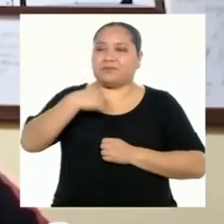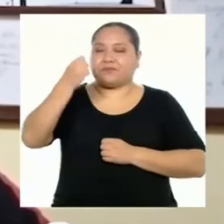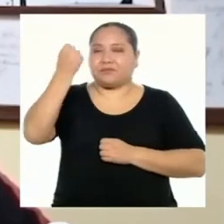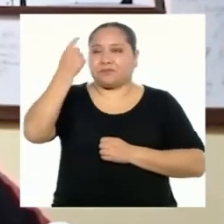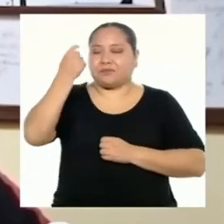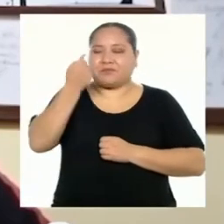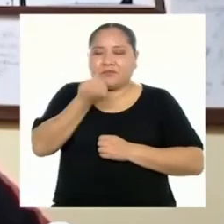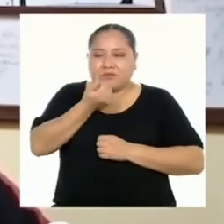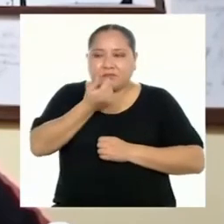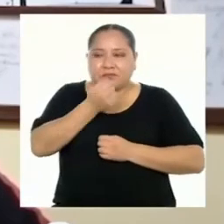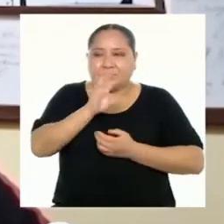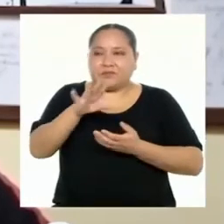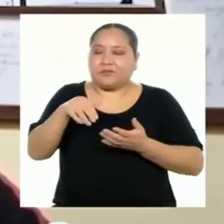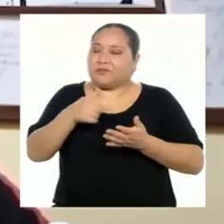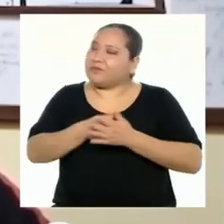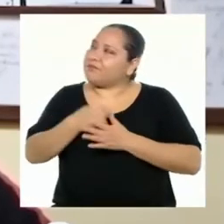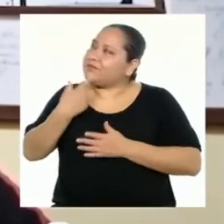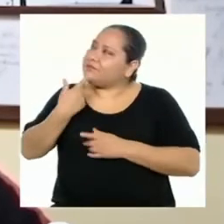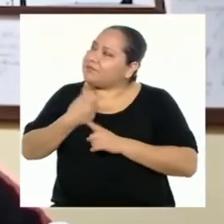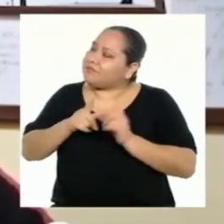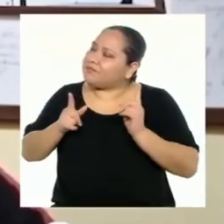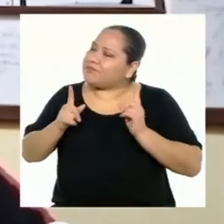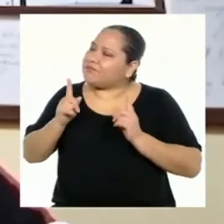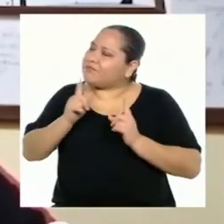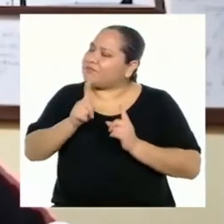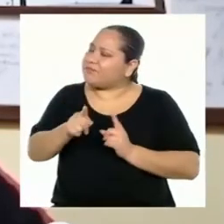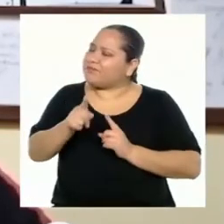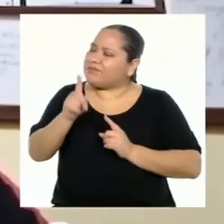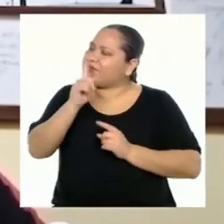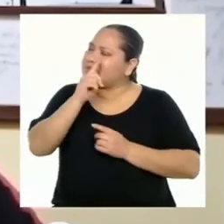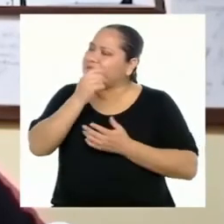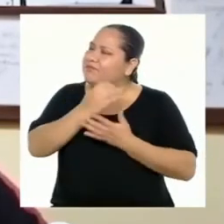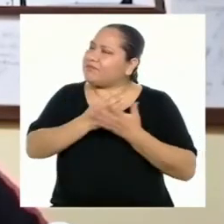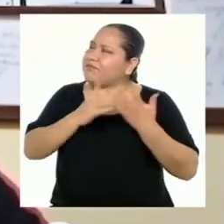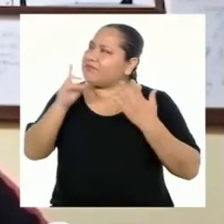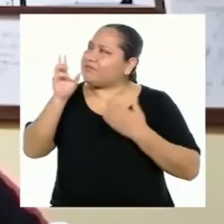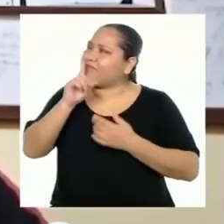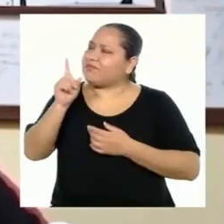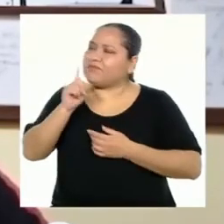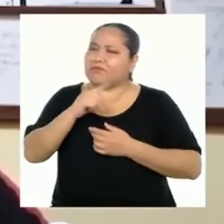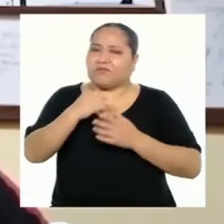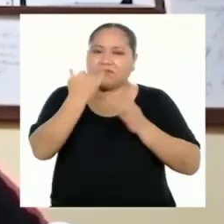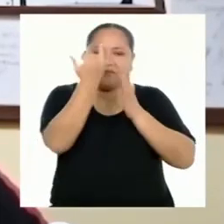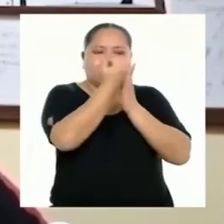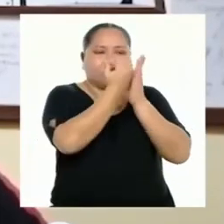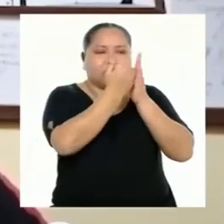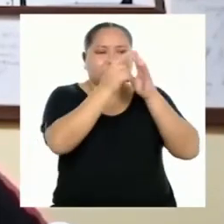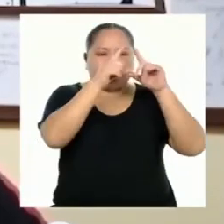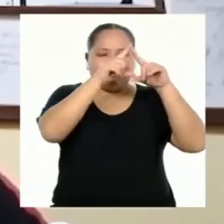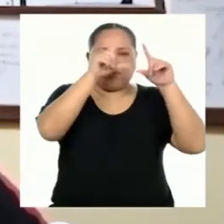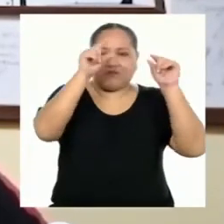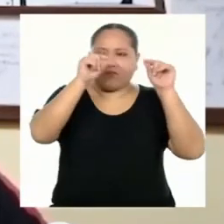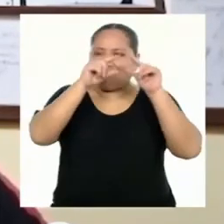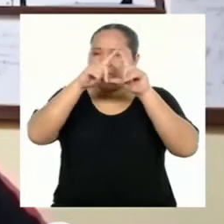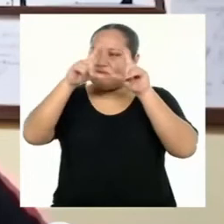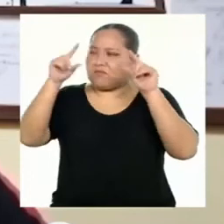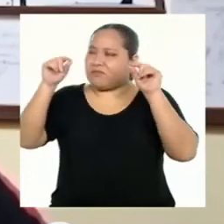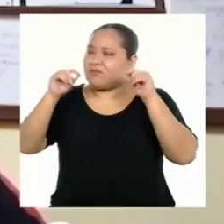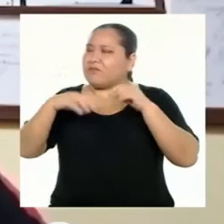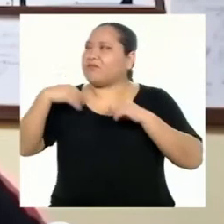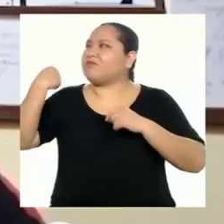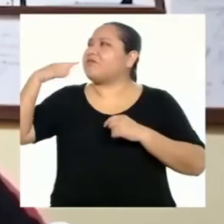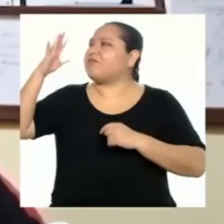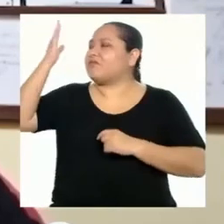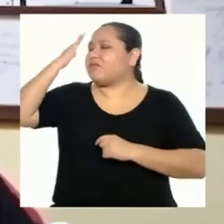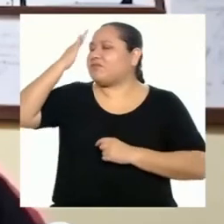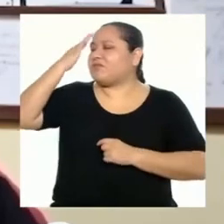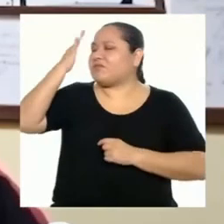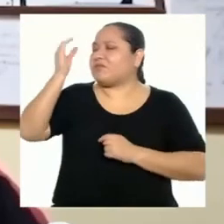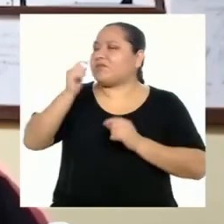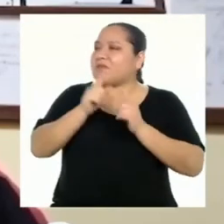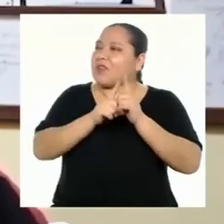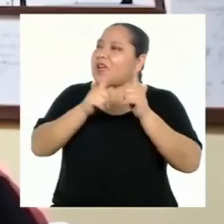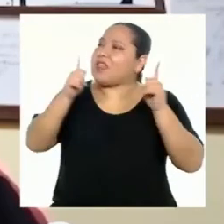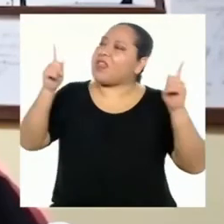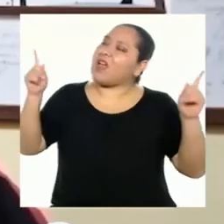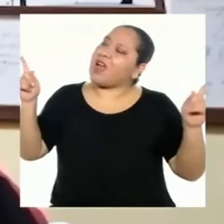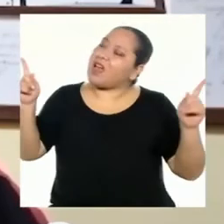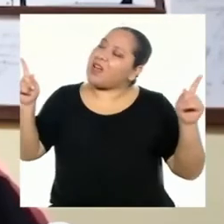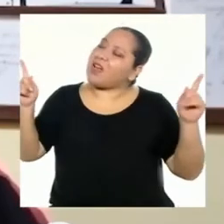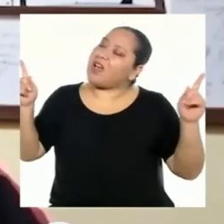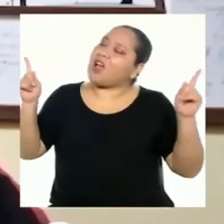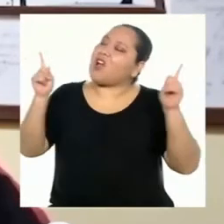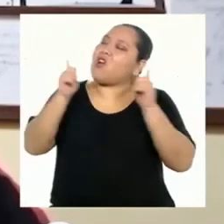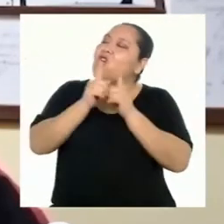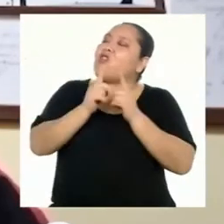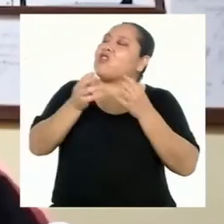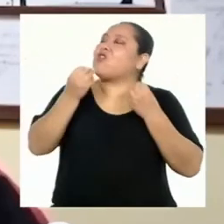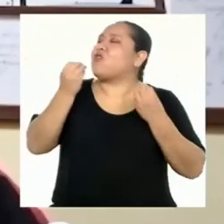yo entendí casi todo, pero hay algo que no. Cuando dibujamos las barras, ¿cómo sabemos si debemos hacer una más larga